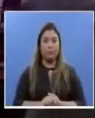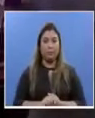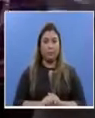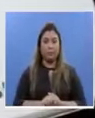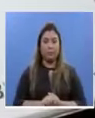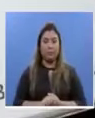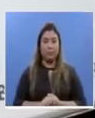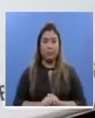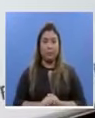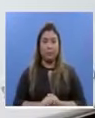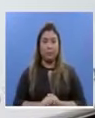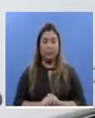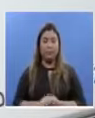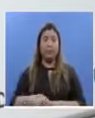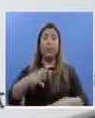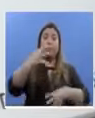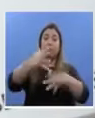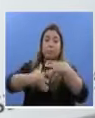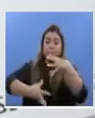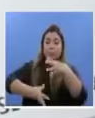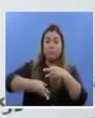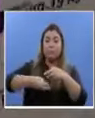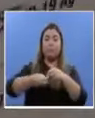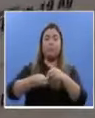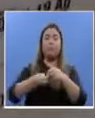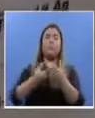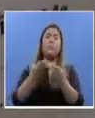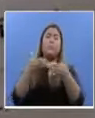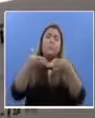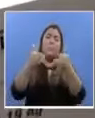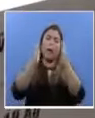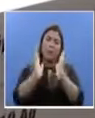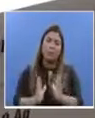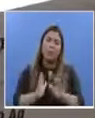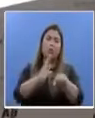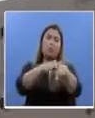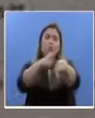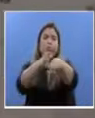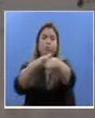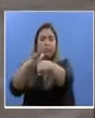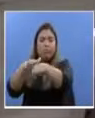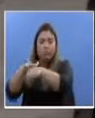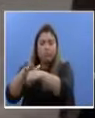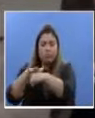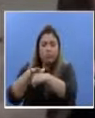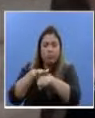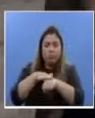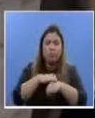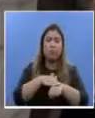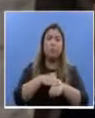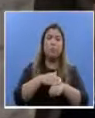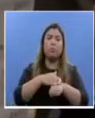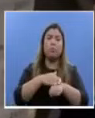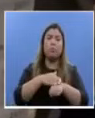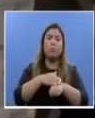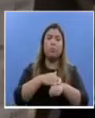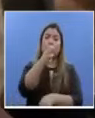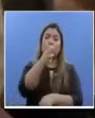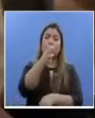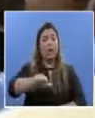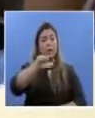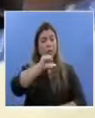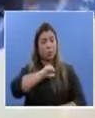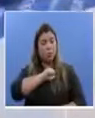Además, queremos hacerle un llamado a la población con respecto a su comportamiento